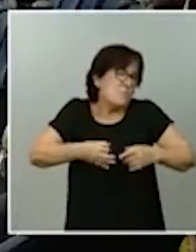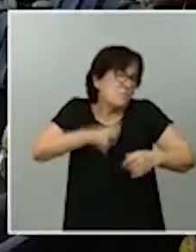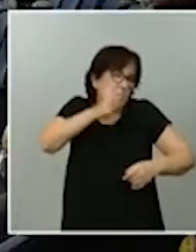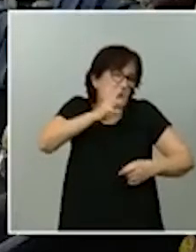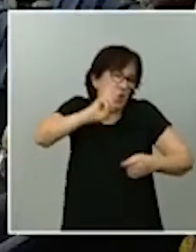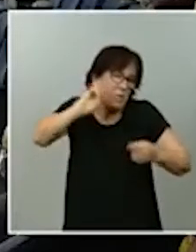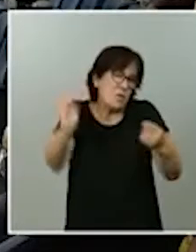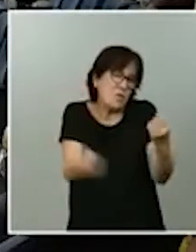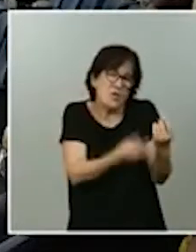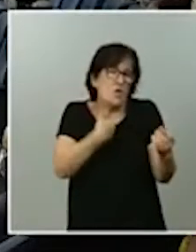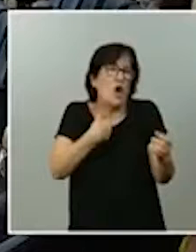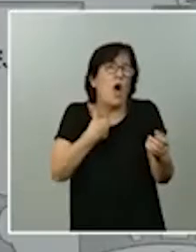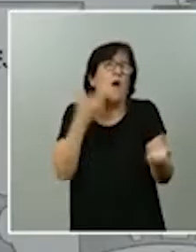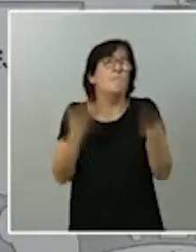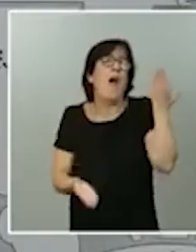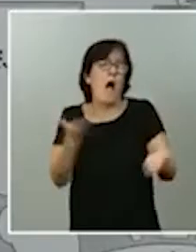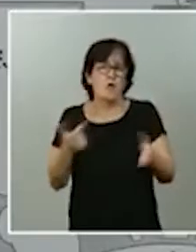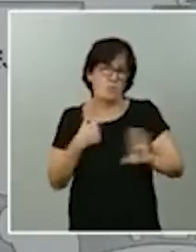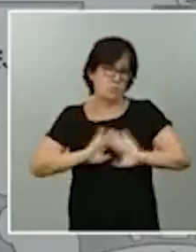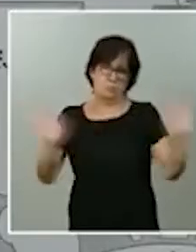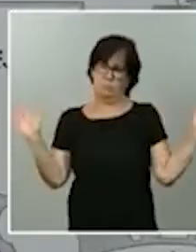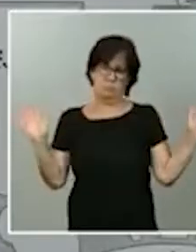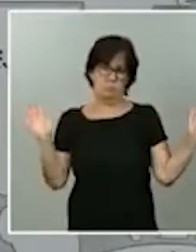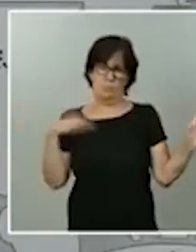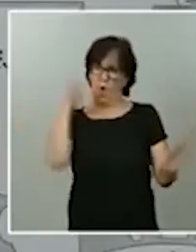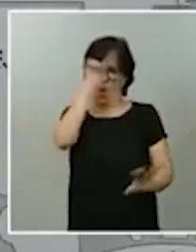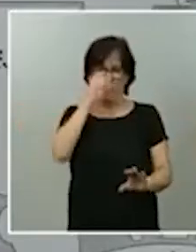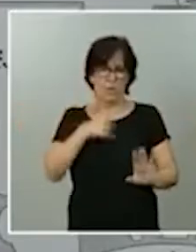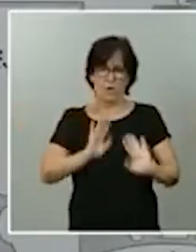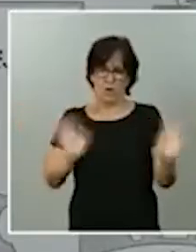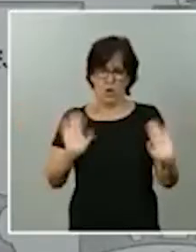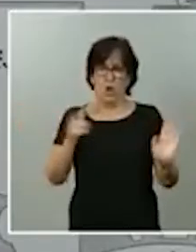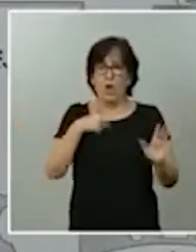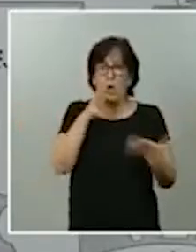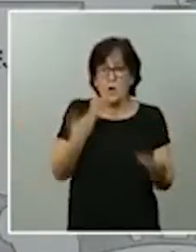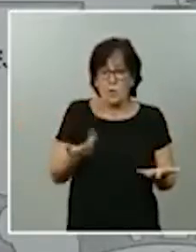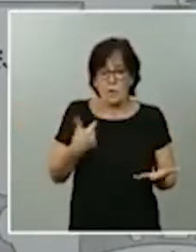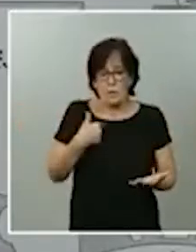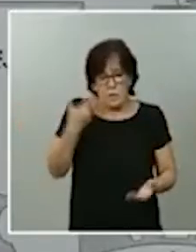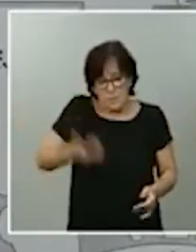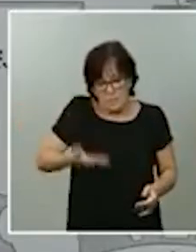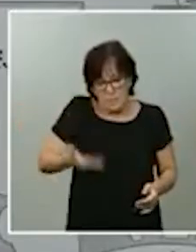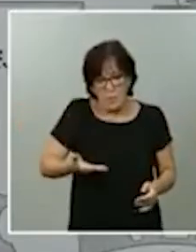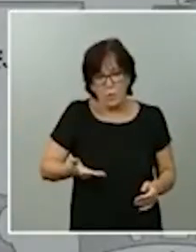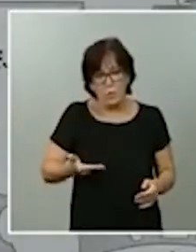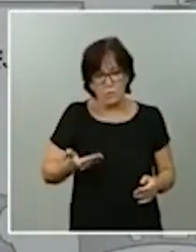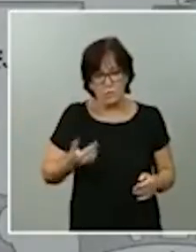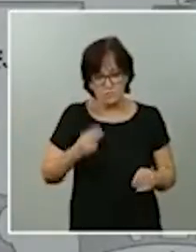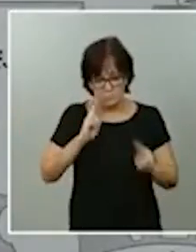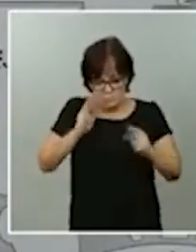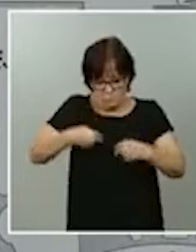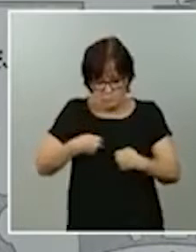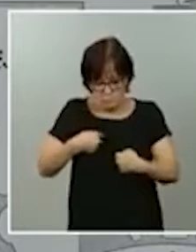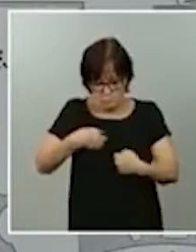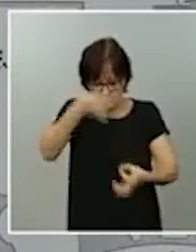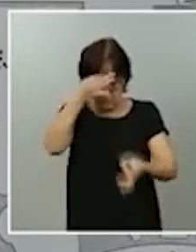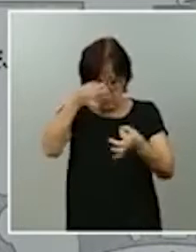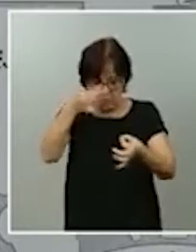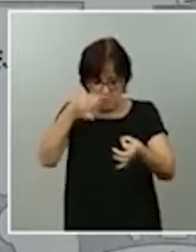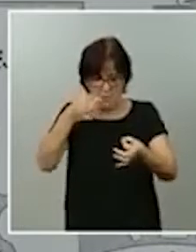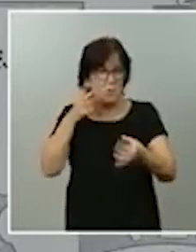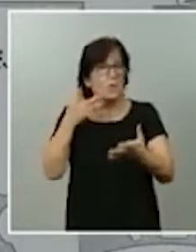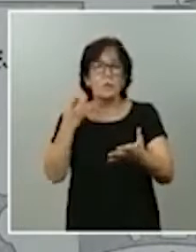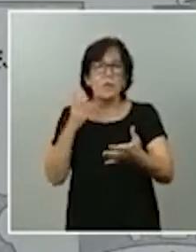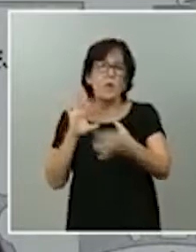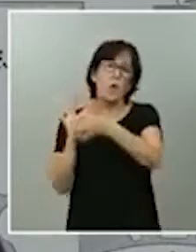entrar a valorar. Porque, además, creo que es importante que me autoexija lo que exijo al resto, la unidad institucional, y,